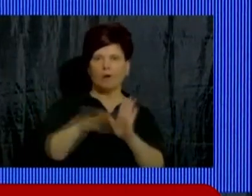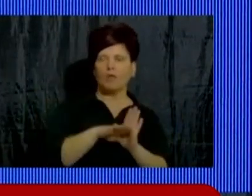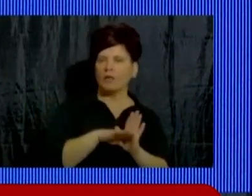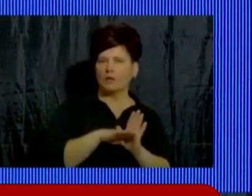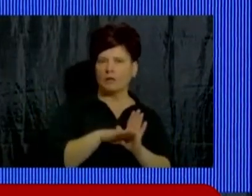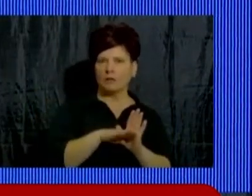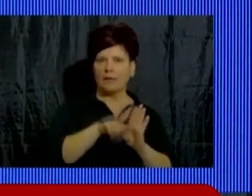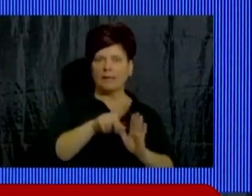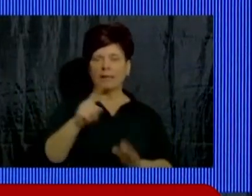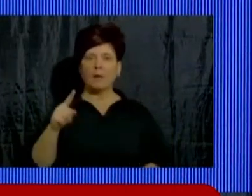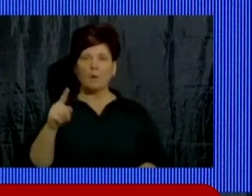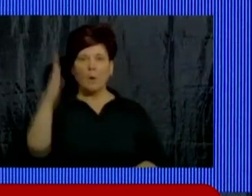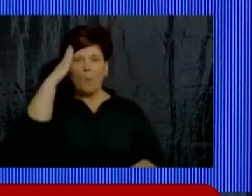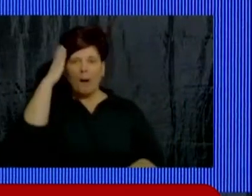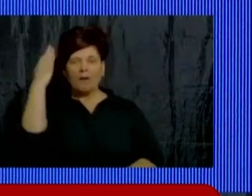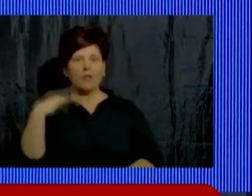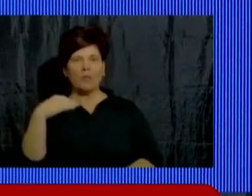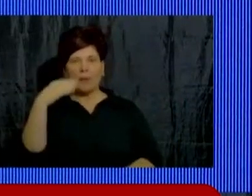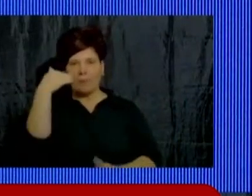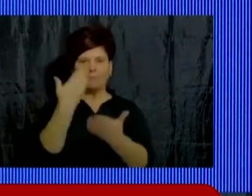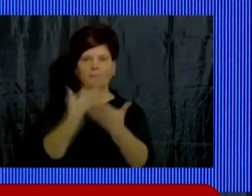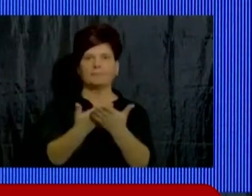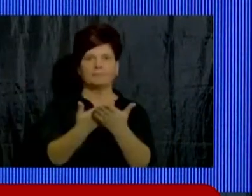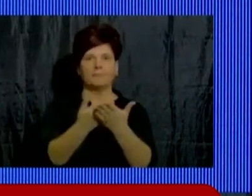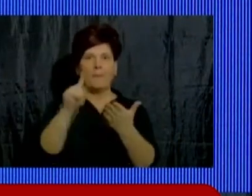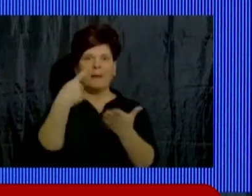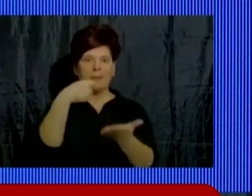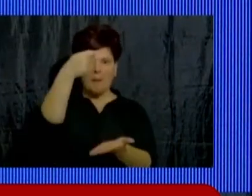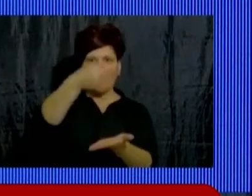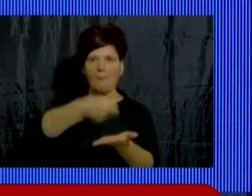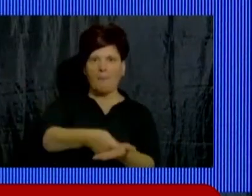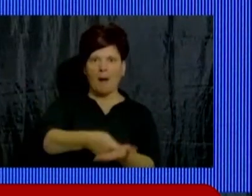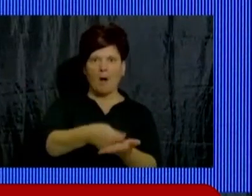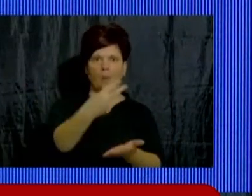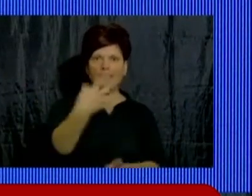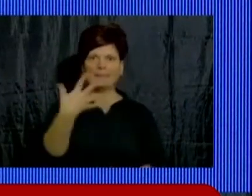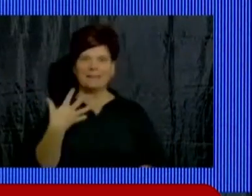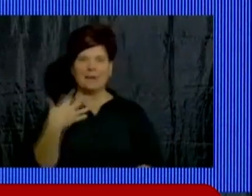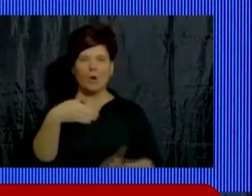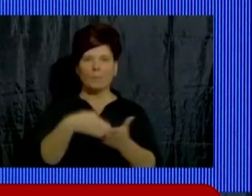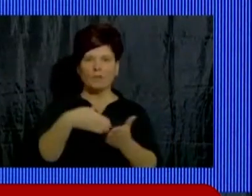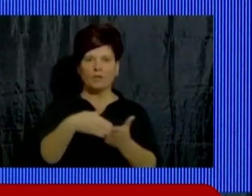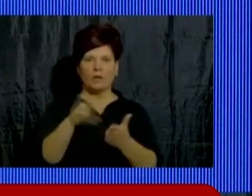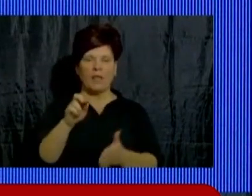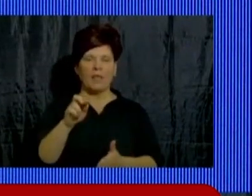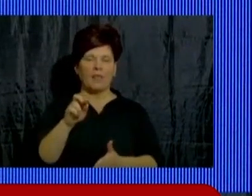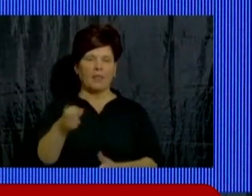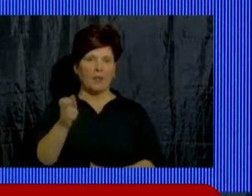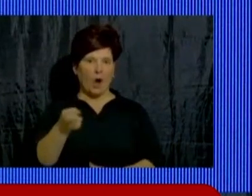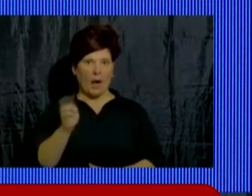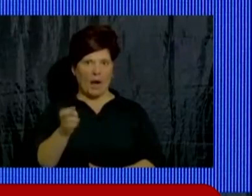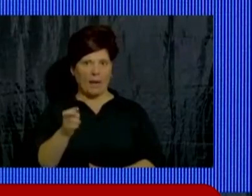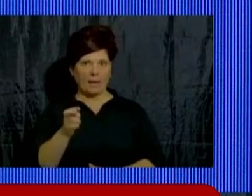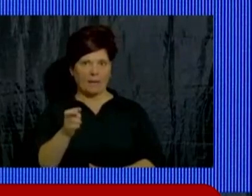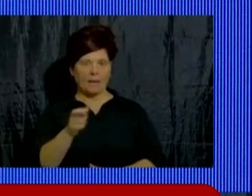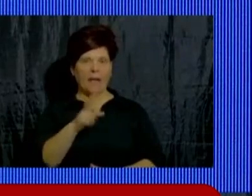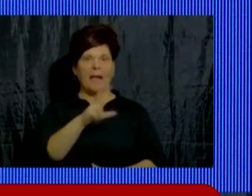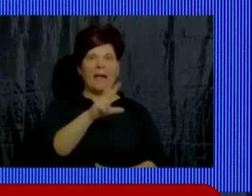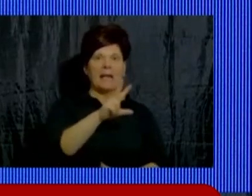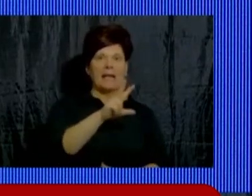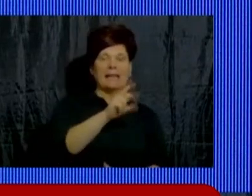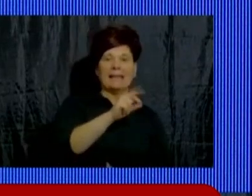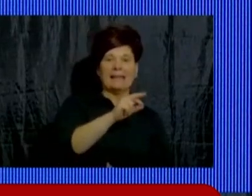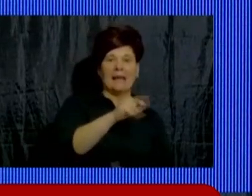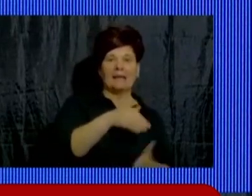al 31 de marzo tenemos que afrontar el primer pago de 25 millones de dólares. 20 millones de capital y 5